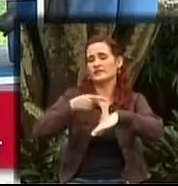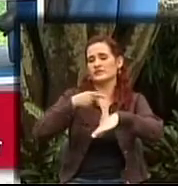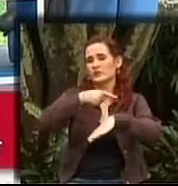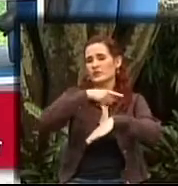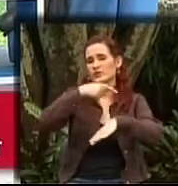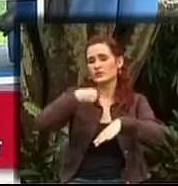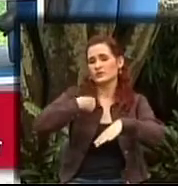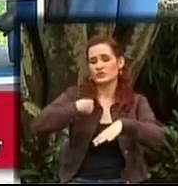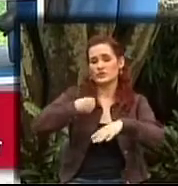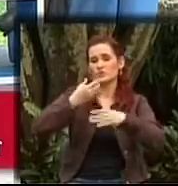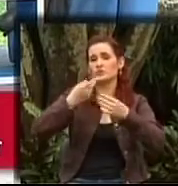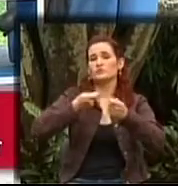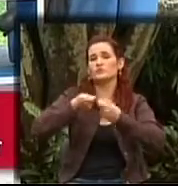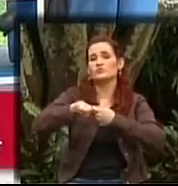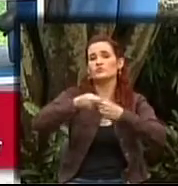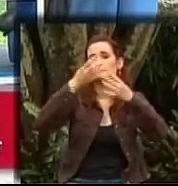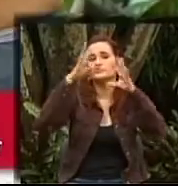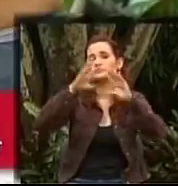tratamiento.